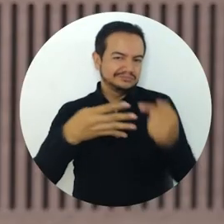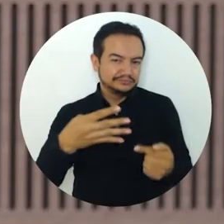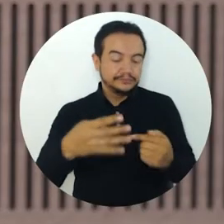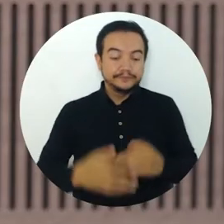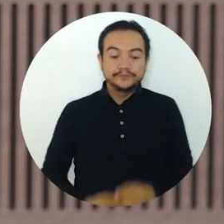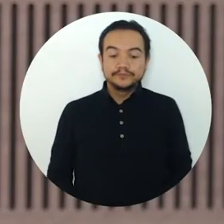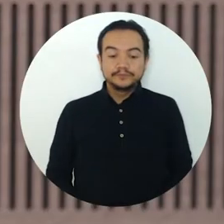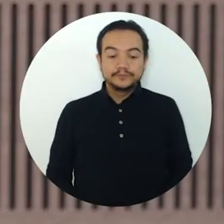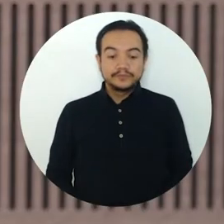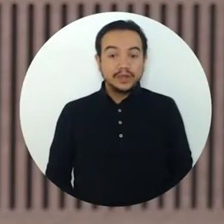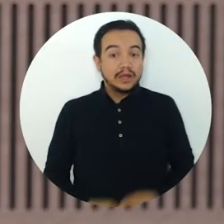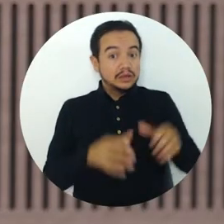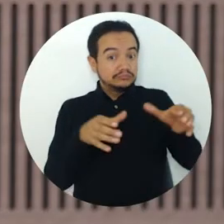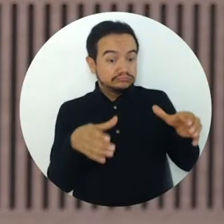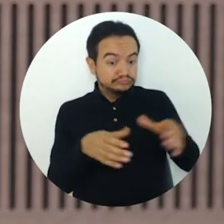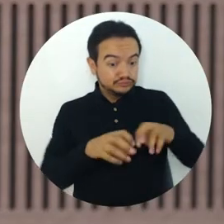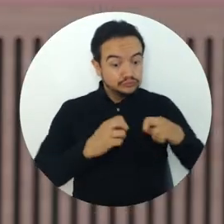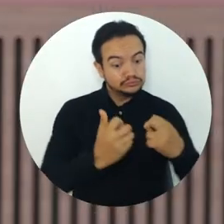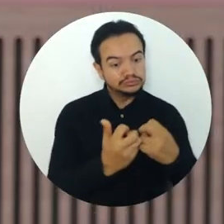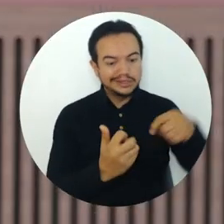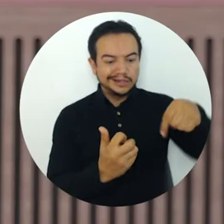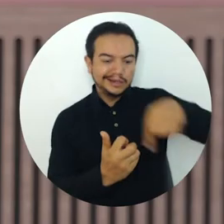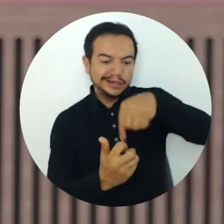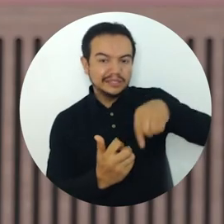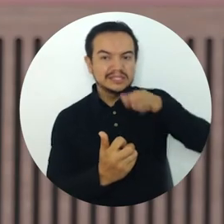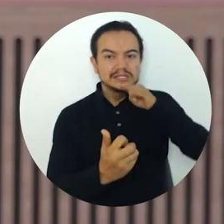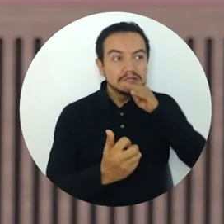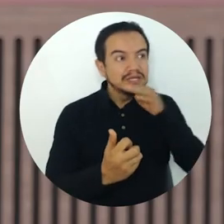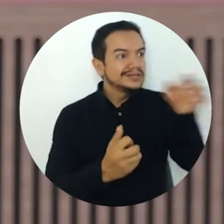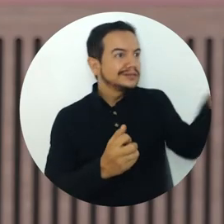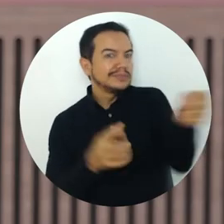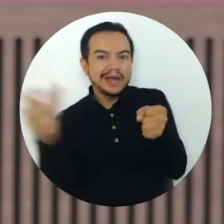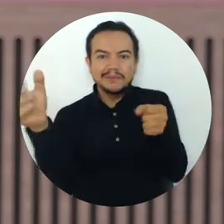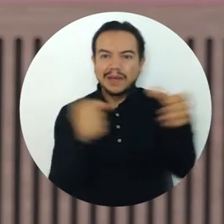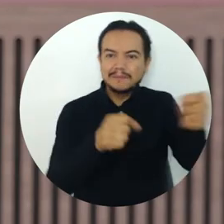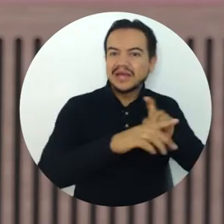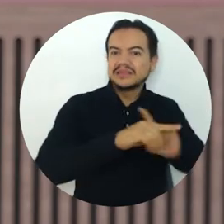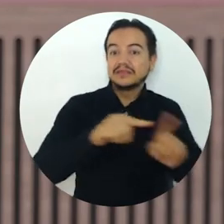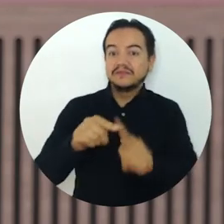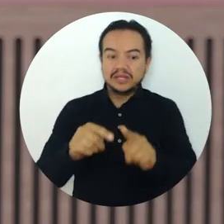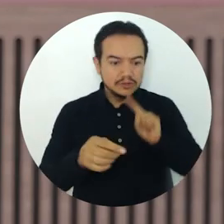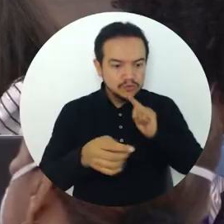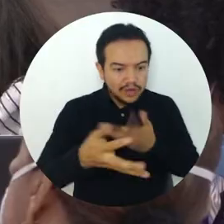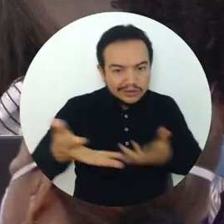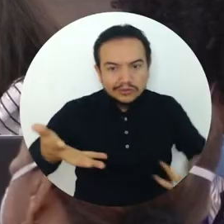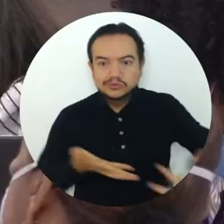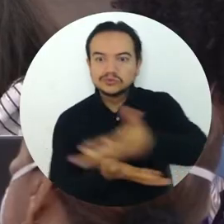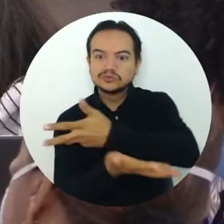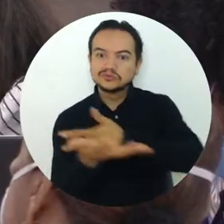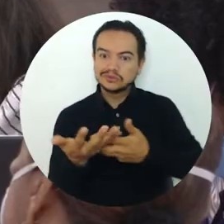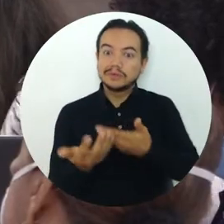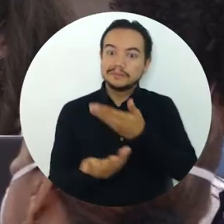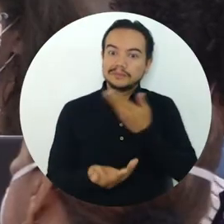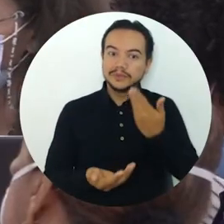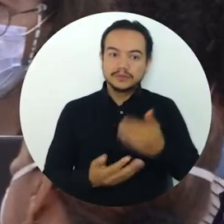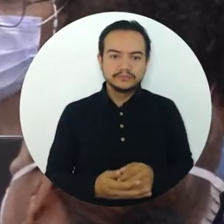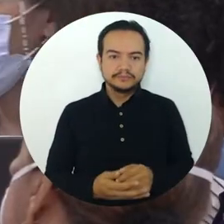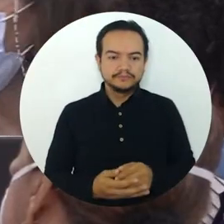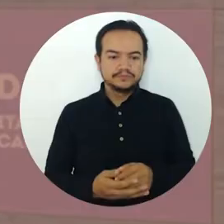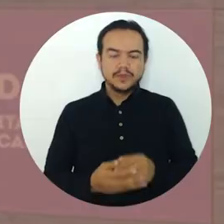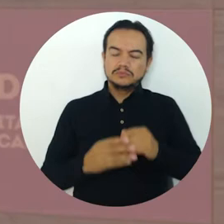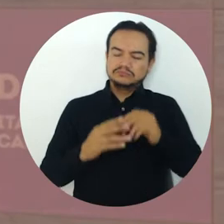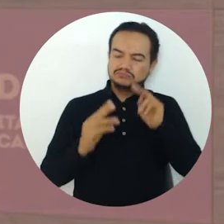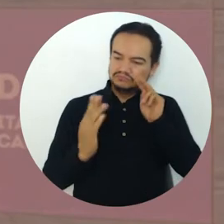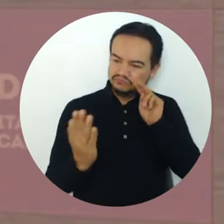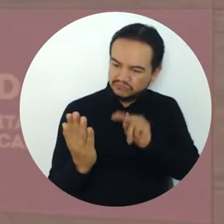una de las mesas estuviera compuesta por representantes de las distintas dependencias, eso garantiza que haya un desarrollo más holístico del ejercicio.